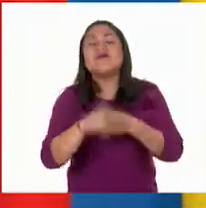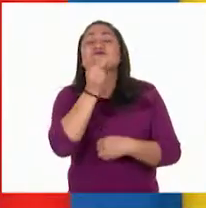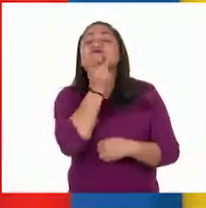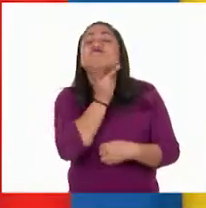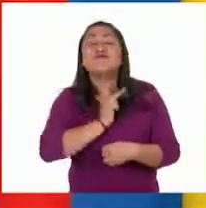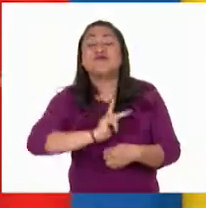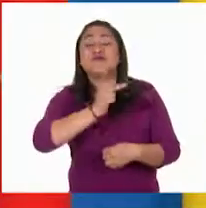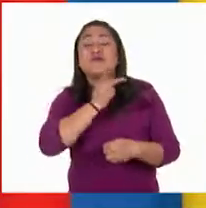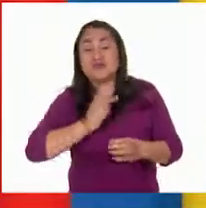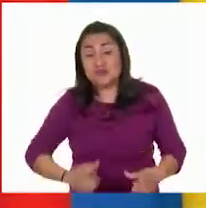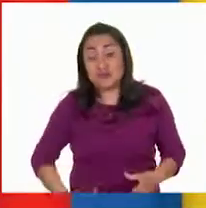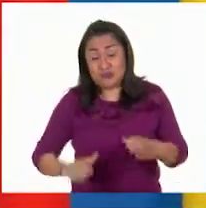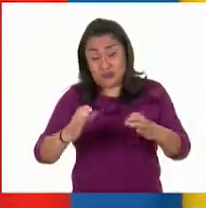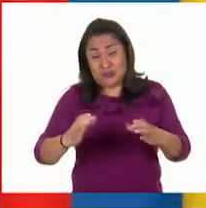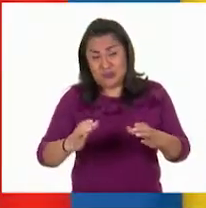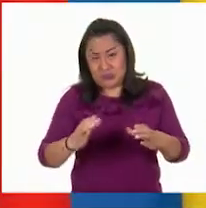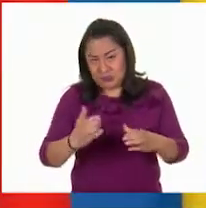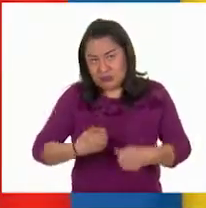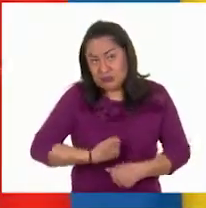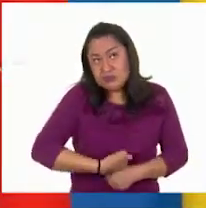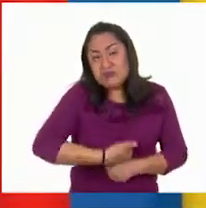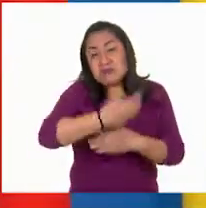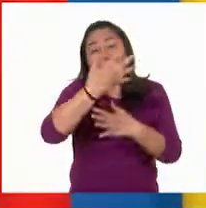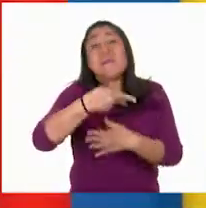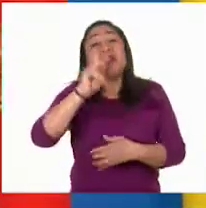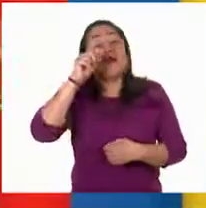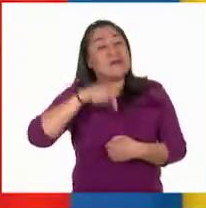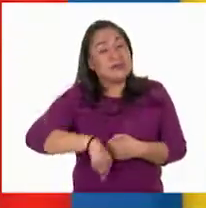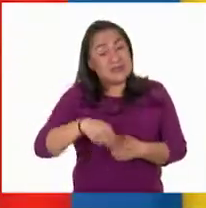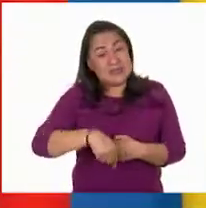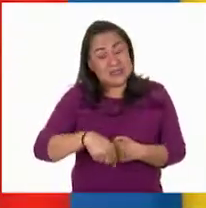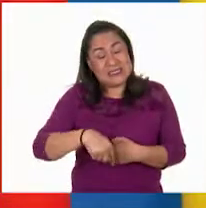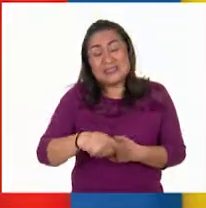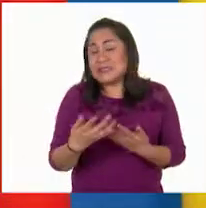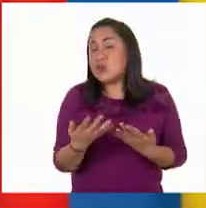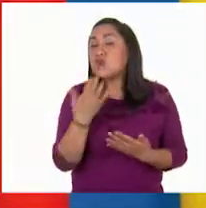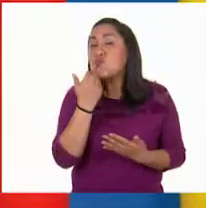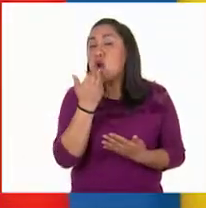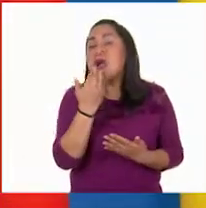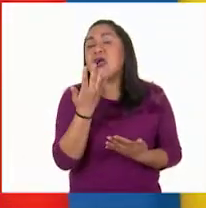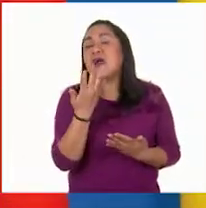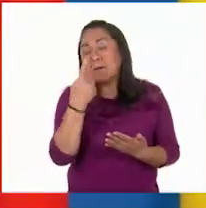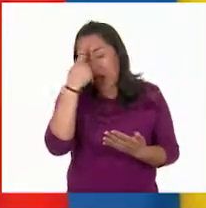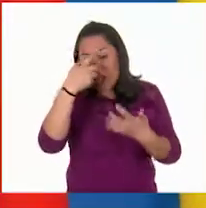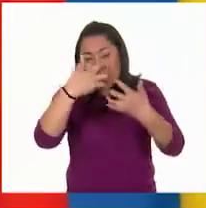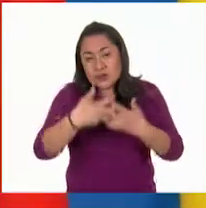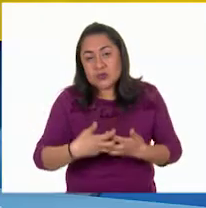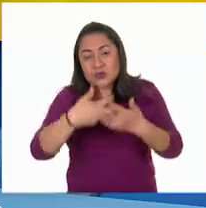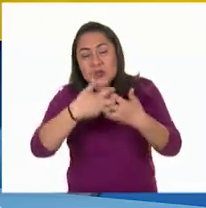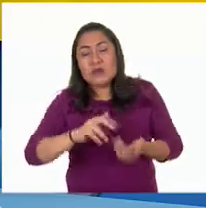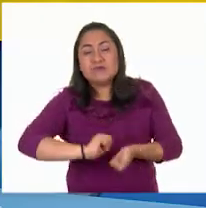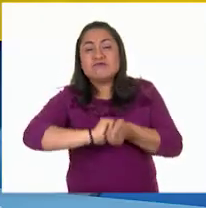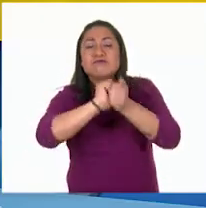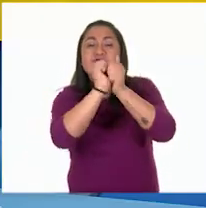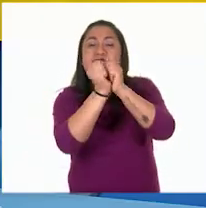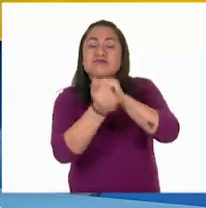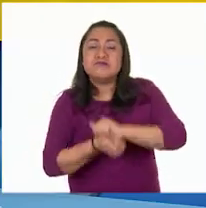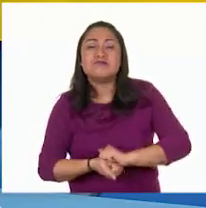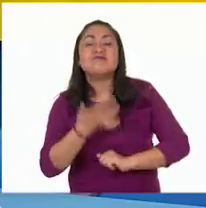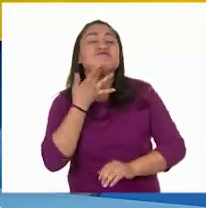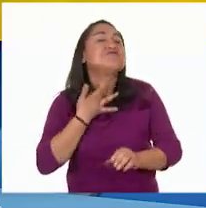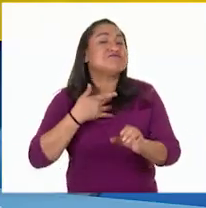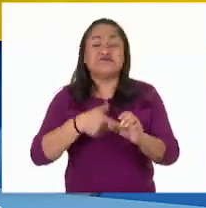exporta, pero en el país no se cuenta con las refinerías necesarias para procesarlo y